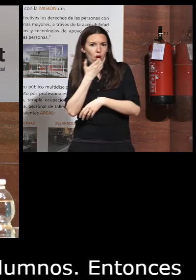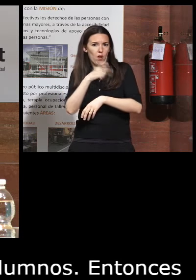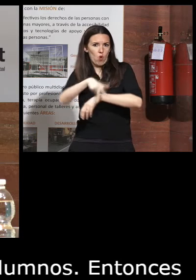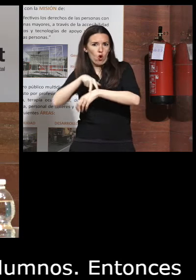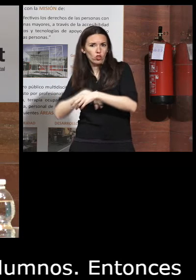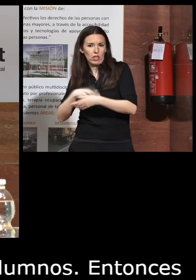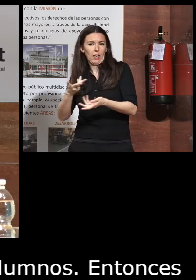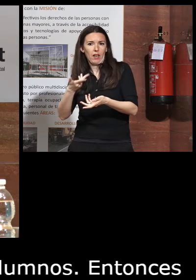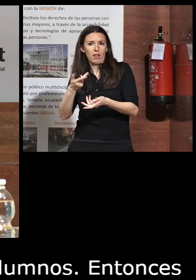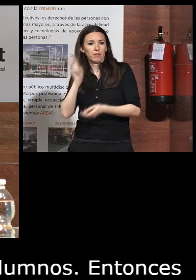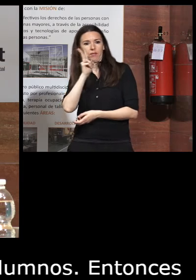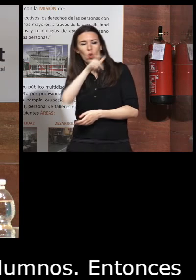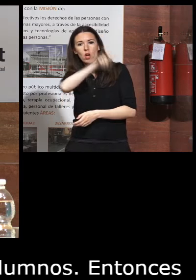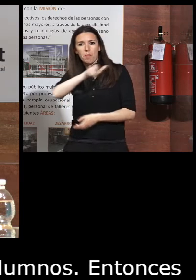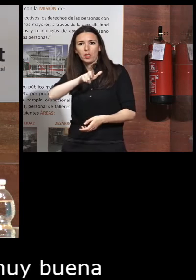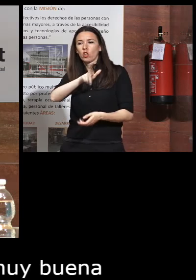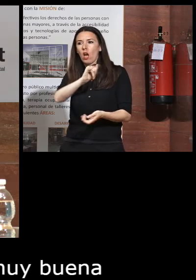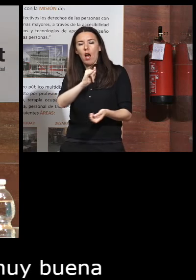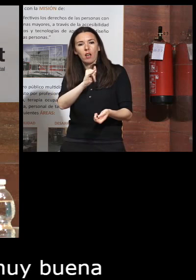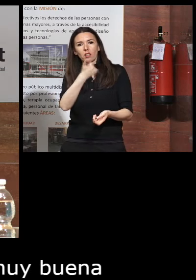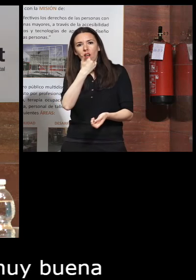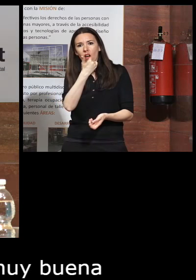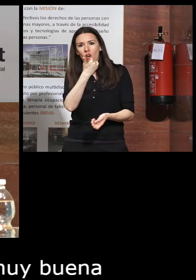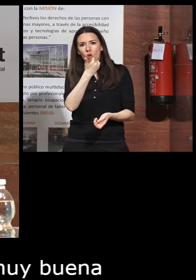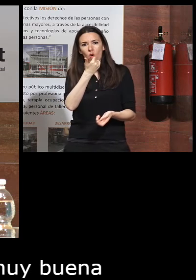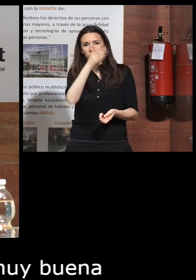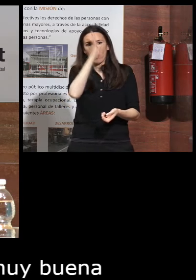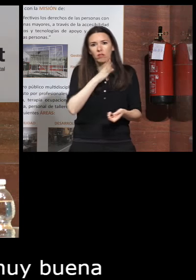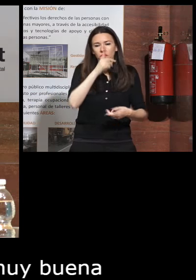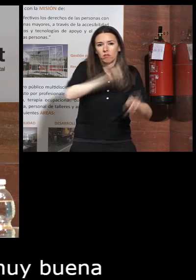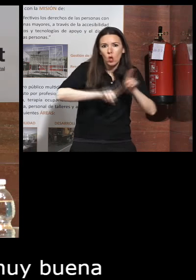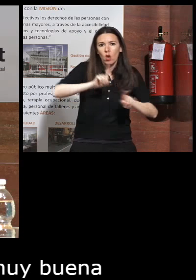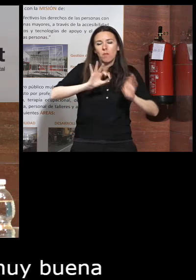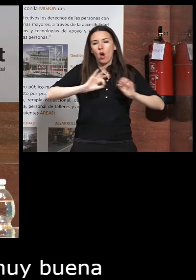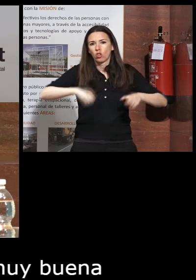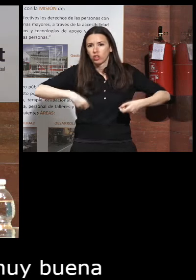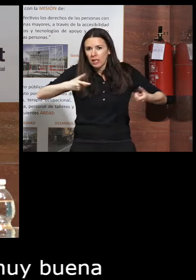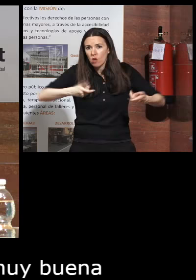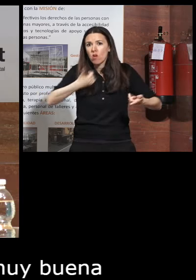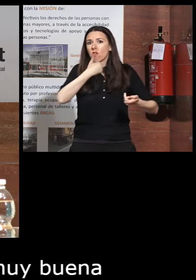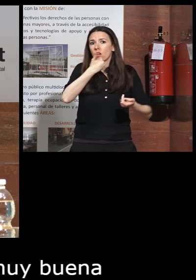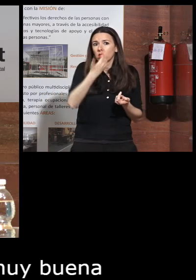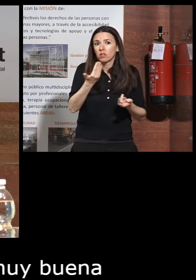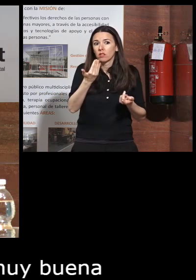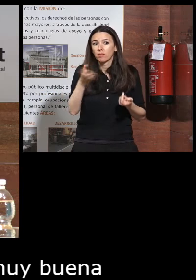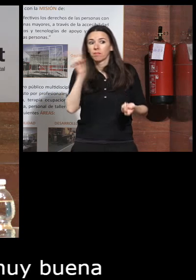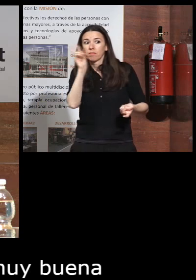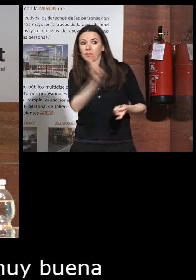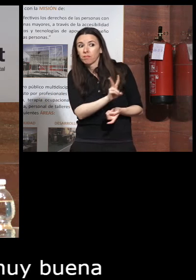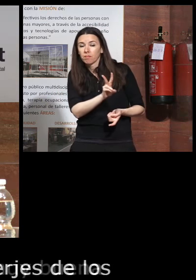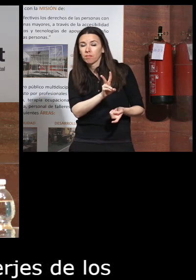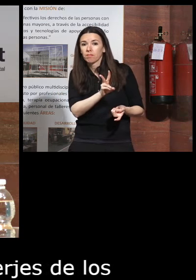edificios que veían a una persona que a lo mejor tenían algún tipo de miparesia o que iba en una silla de ruedas ¿no? y entonces